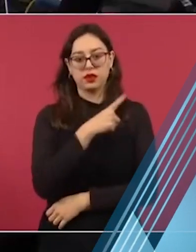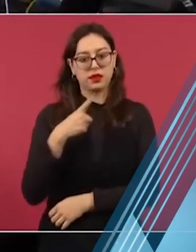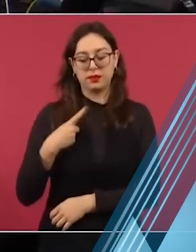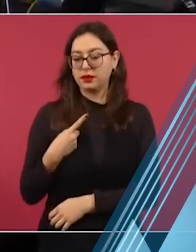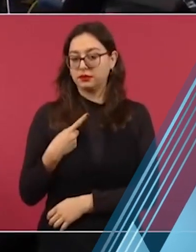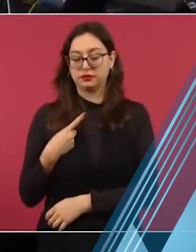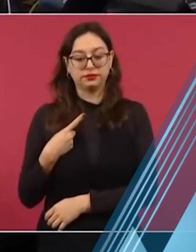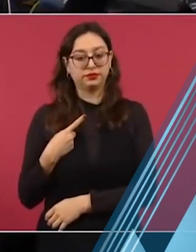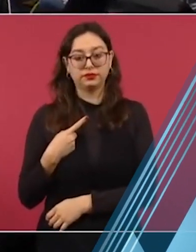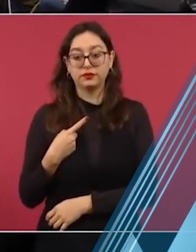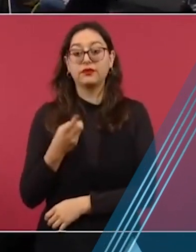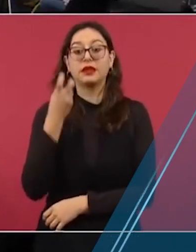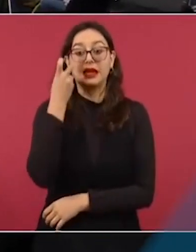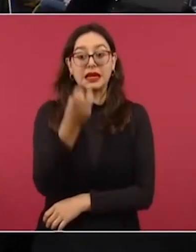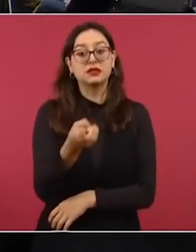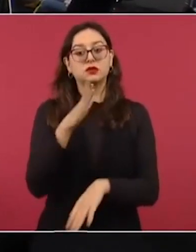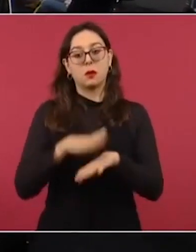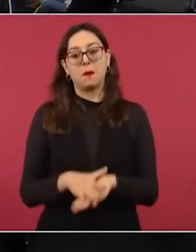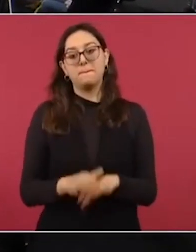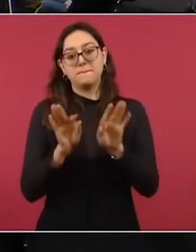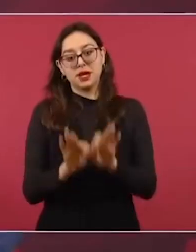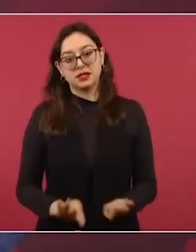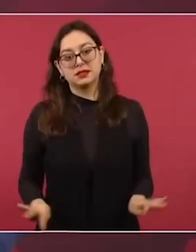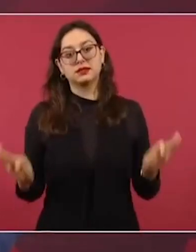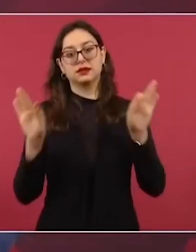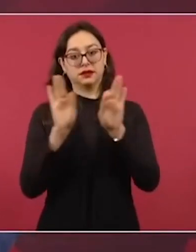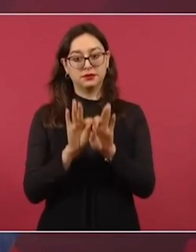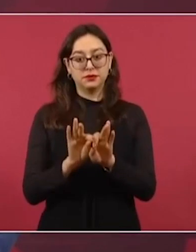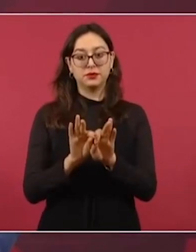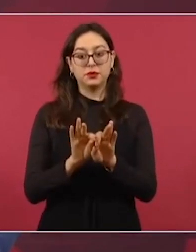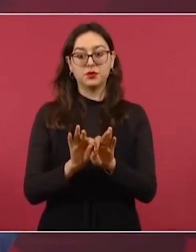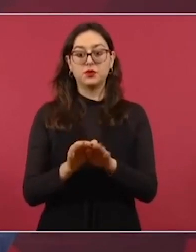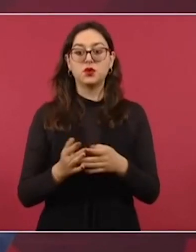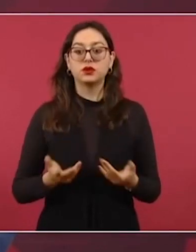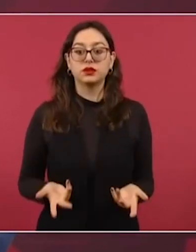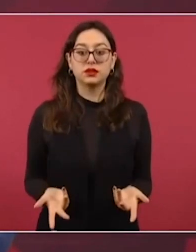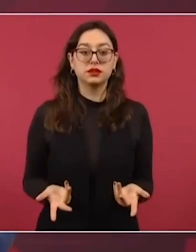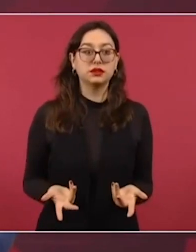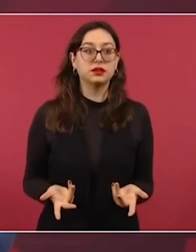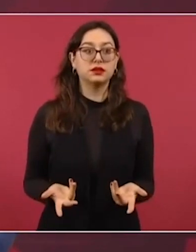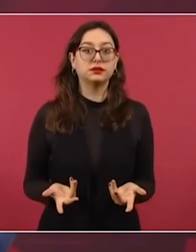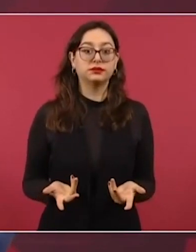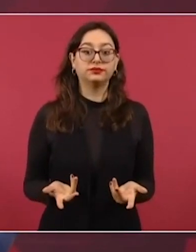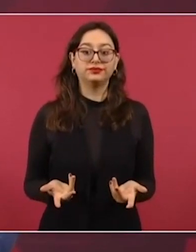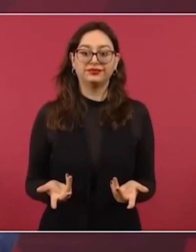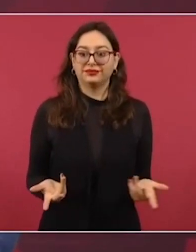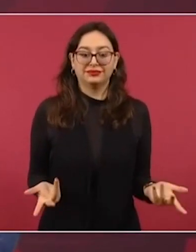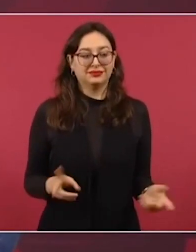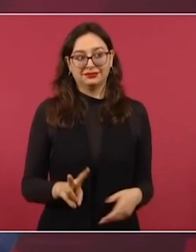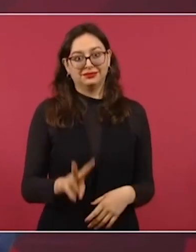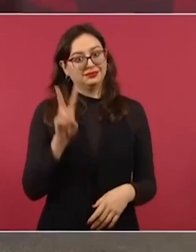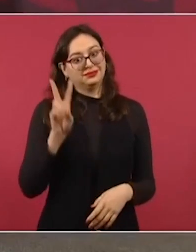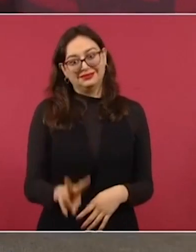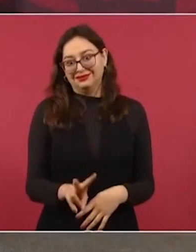Esto es muy anormal,